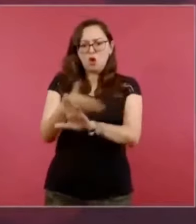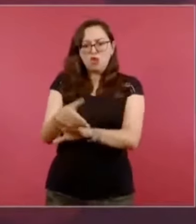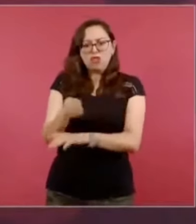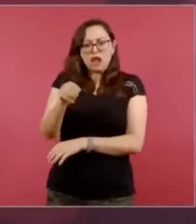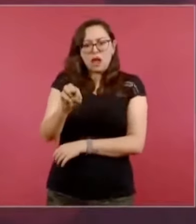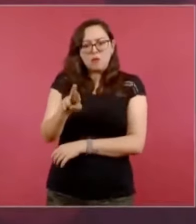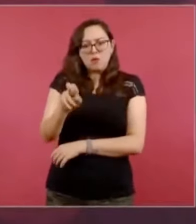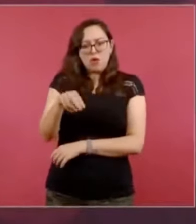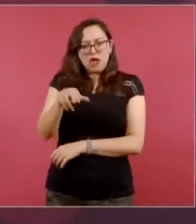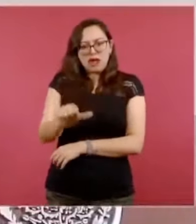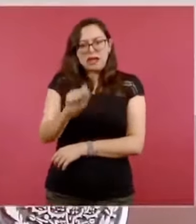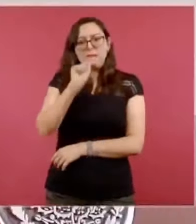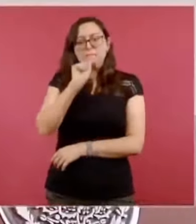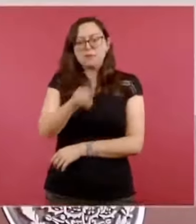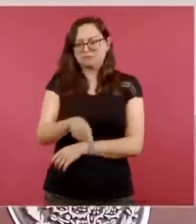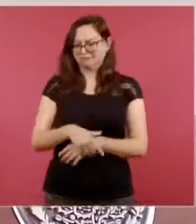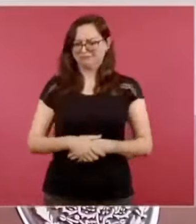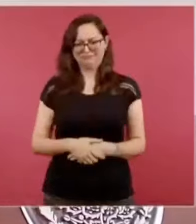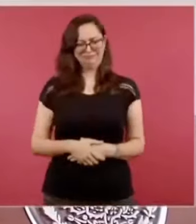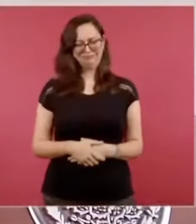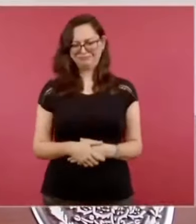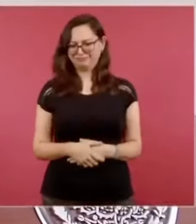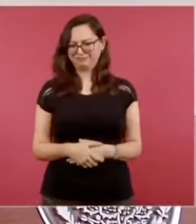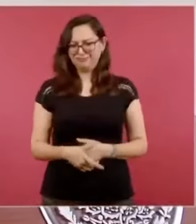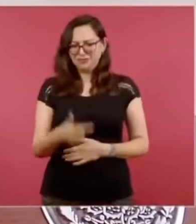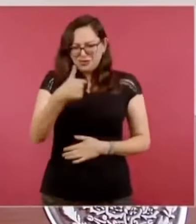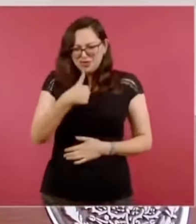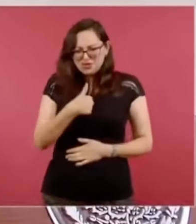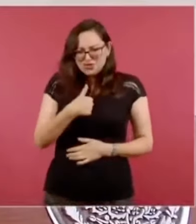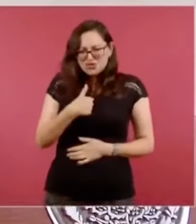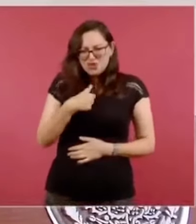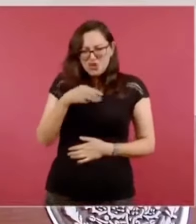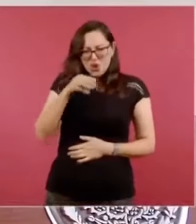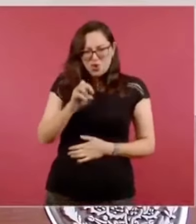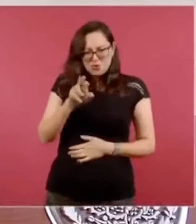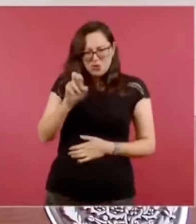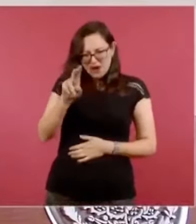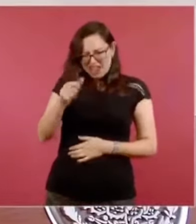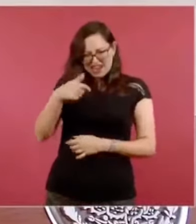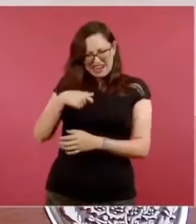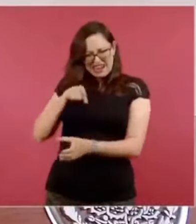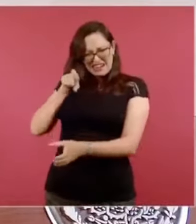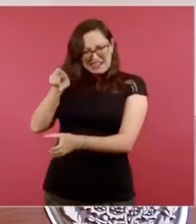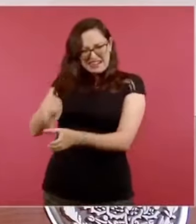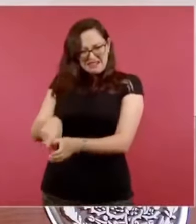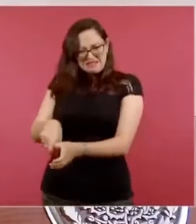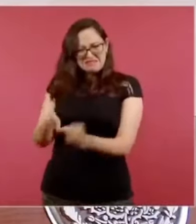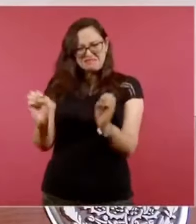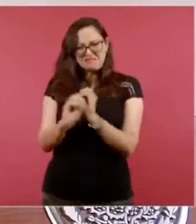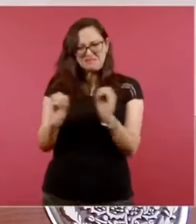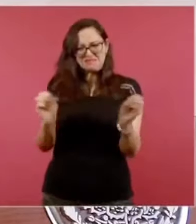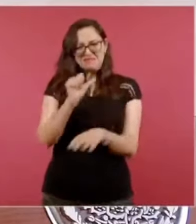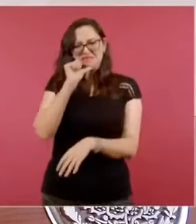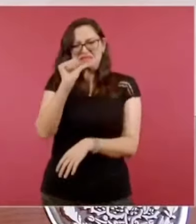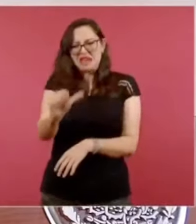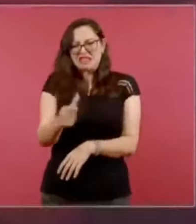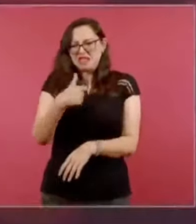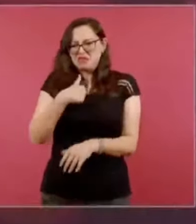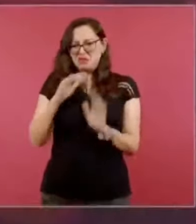yo entregué el bastón de mando en